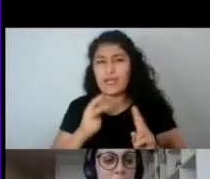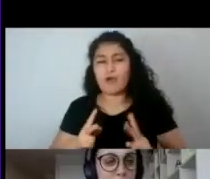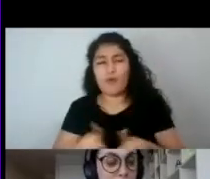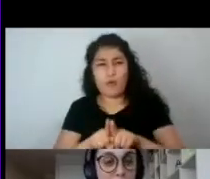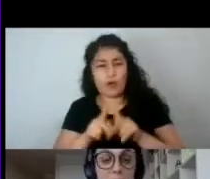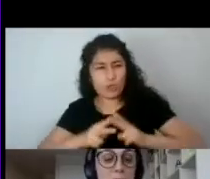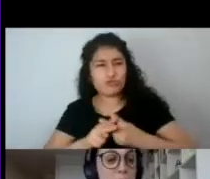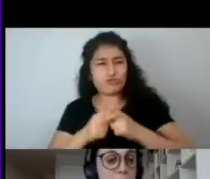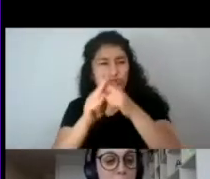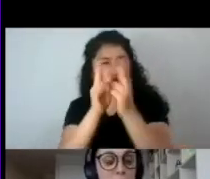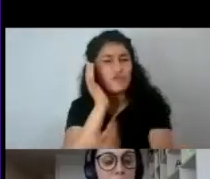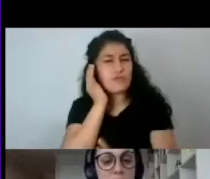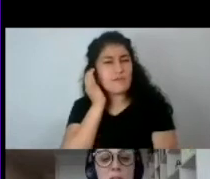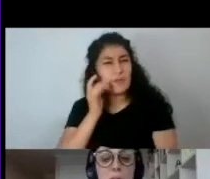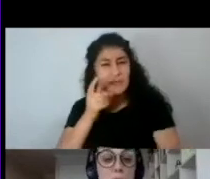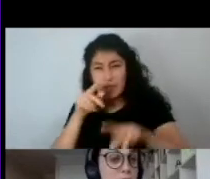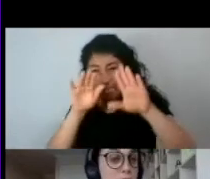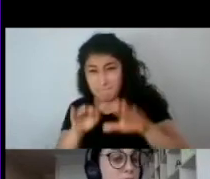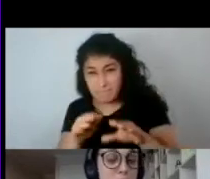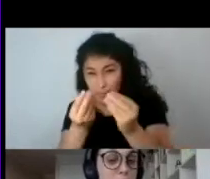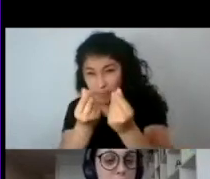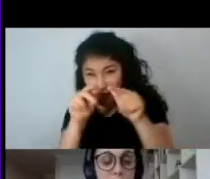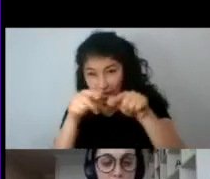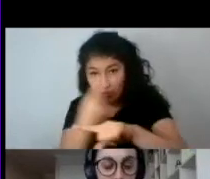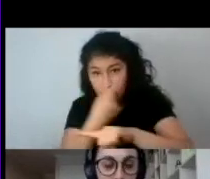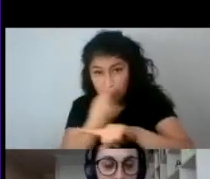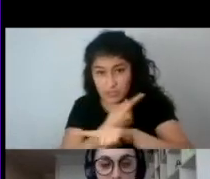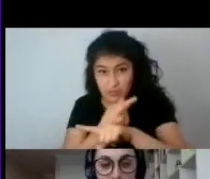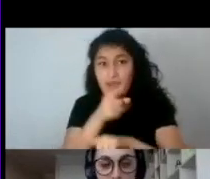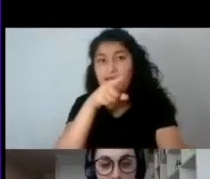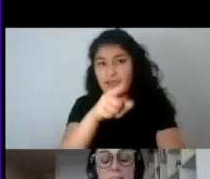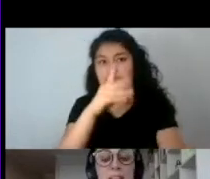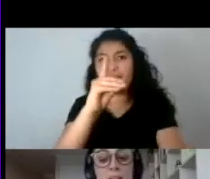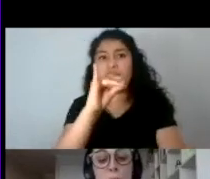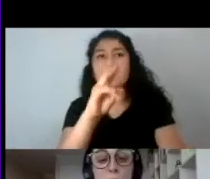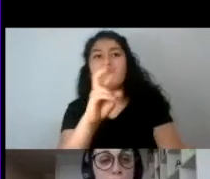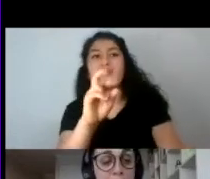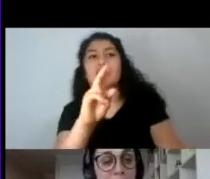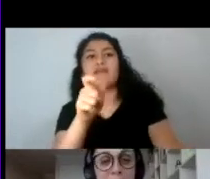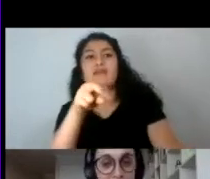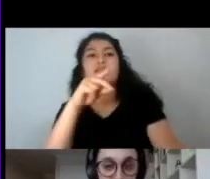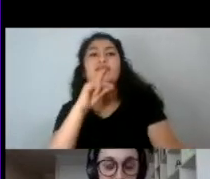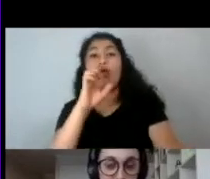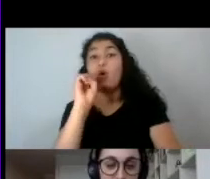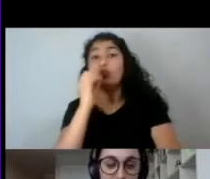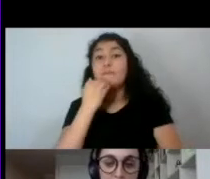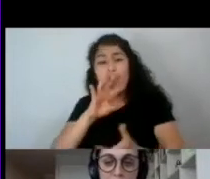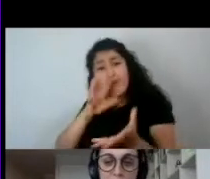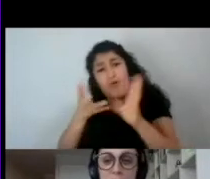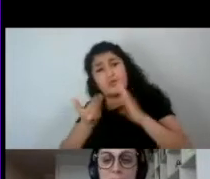a contrapelo de lo que hemos comentado, bueno, Divergente de Verónica Roth. Te daría el mundo de Yandy Nelson.